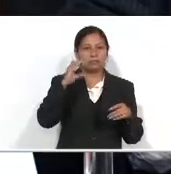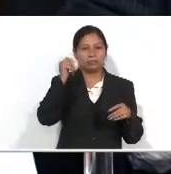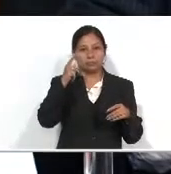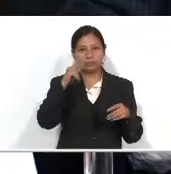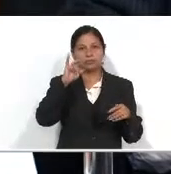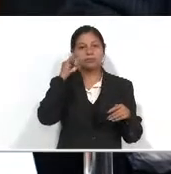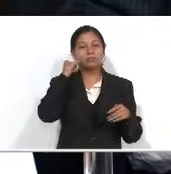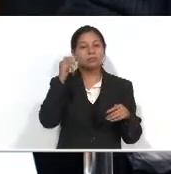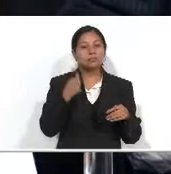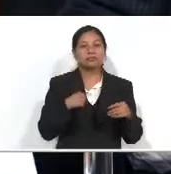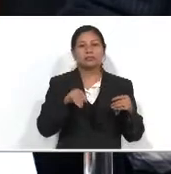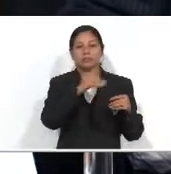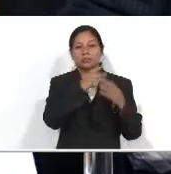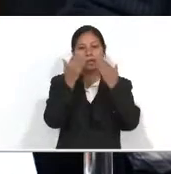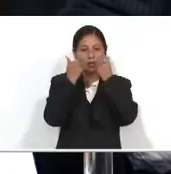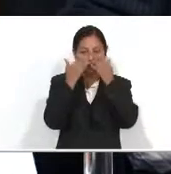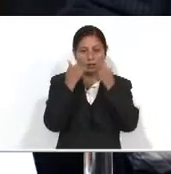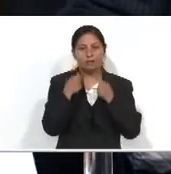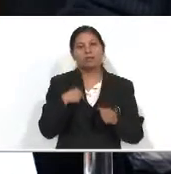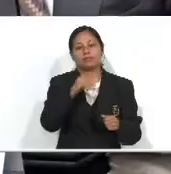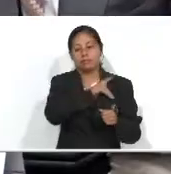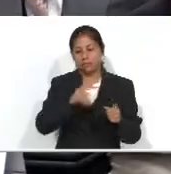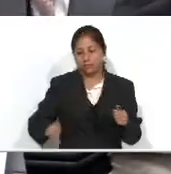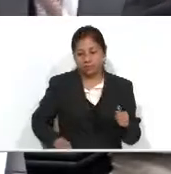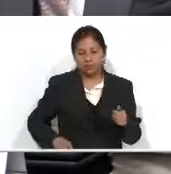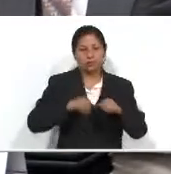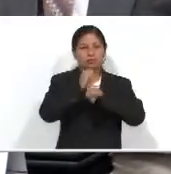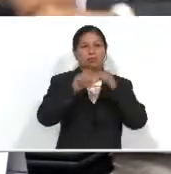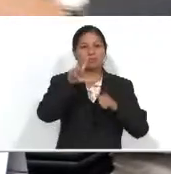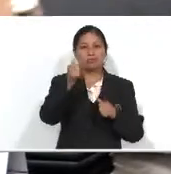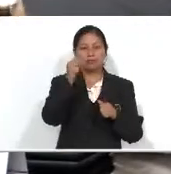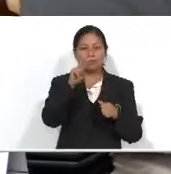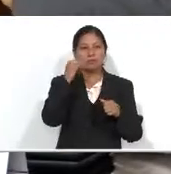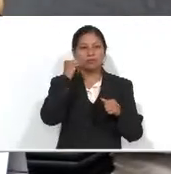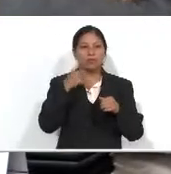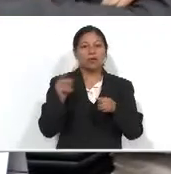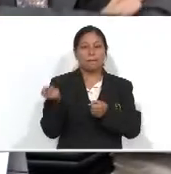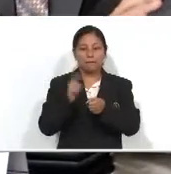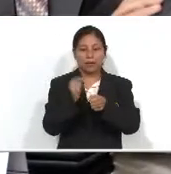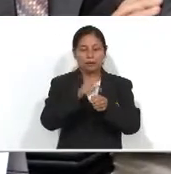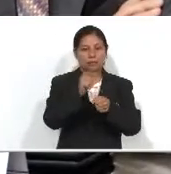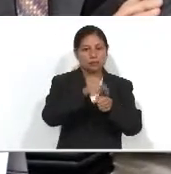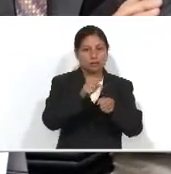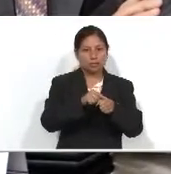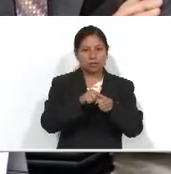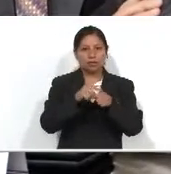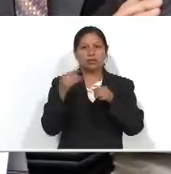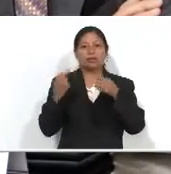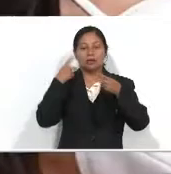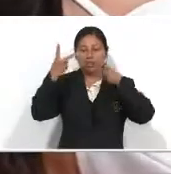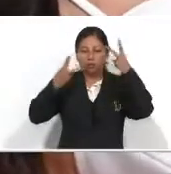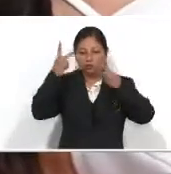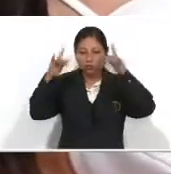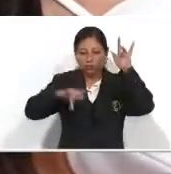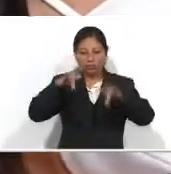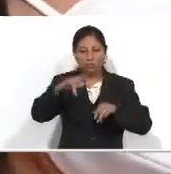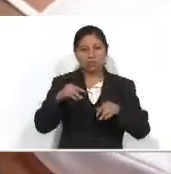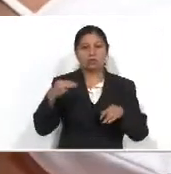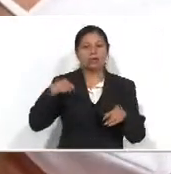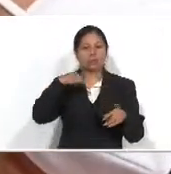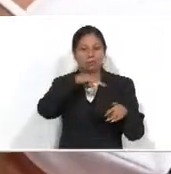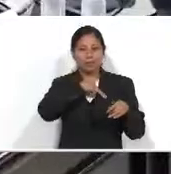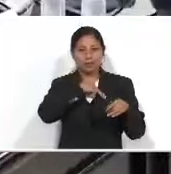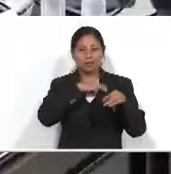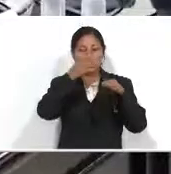presidente de la Comisión de Seguridad Alimentaria, el diputado Flavio Muñoz. Además, se contó con la participación de autoridades de la Cámara de Turismo de Guatemala, Ministerio de